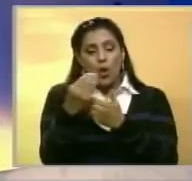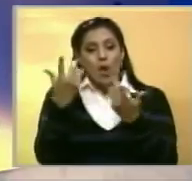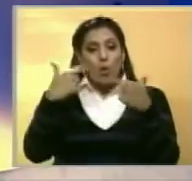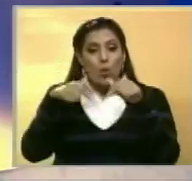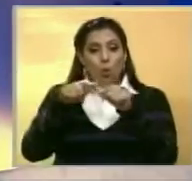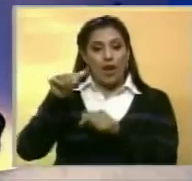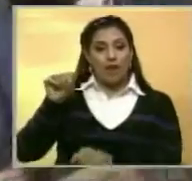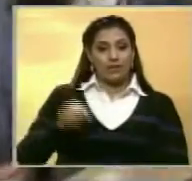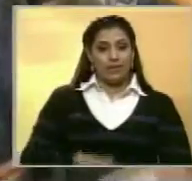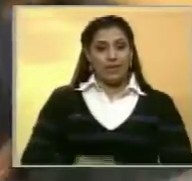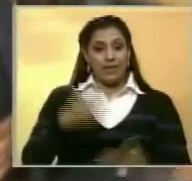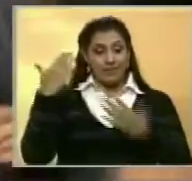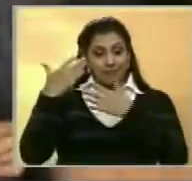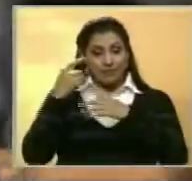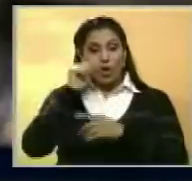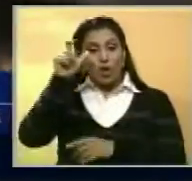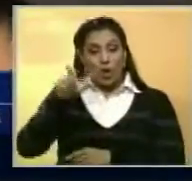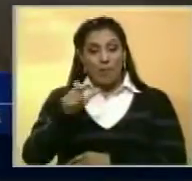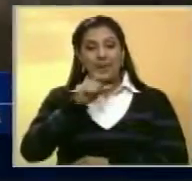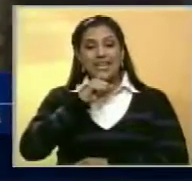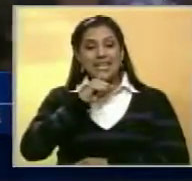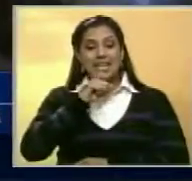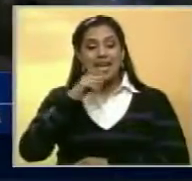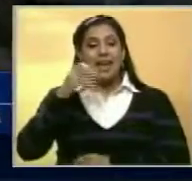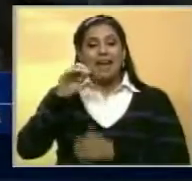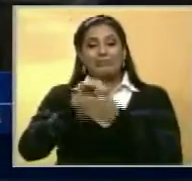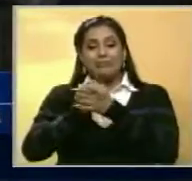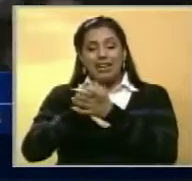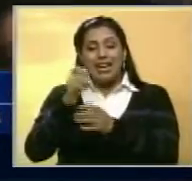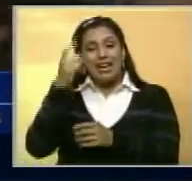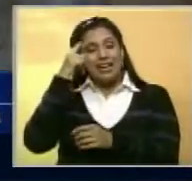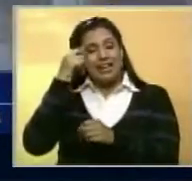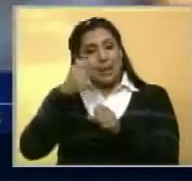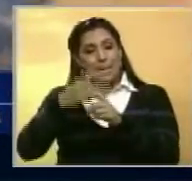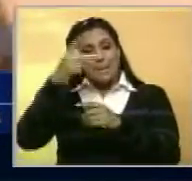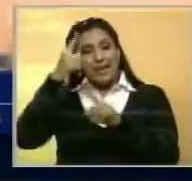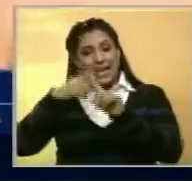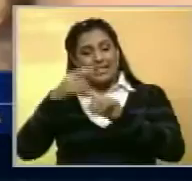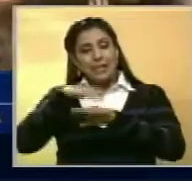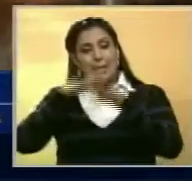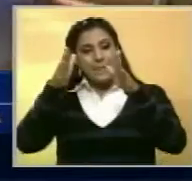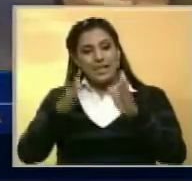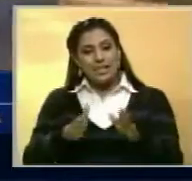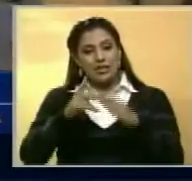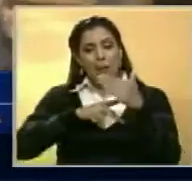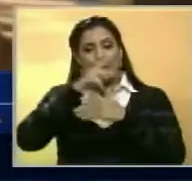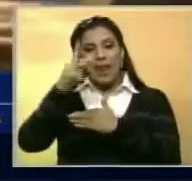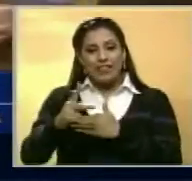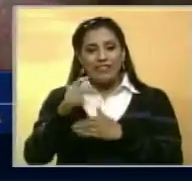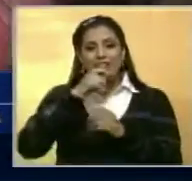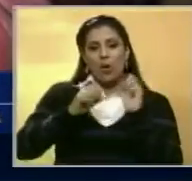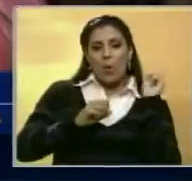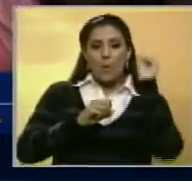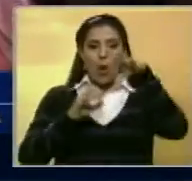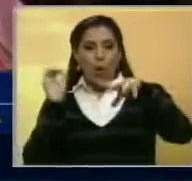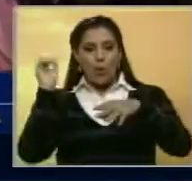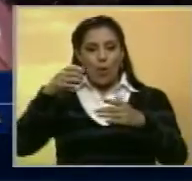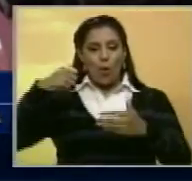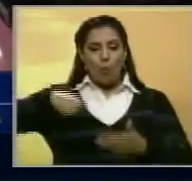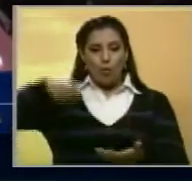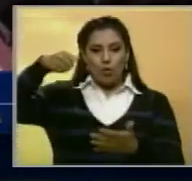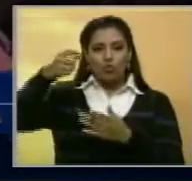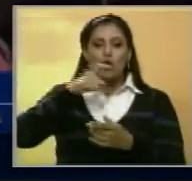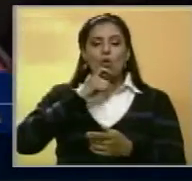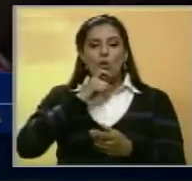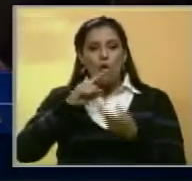monasterio del país. El exfuncionario, quien era la mano derecha del exministro de Planificación Federal, Julio De Vido, trató de lanzar los bolsos con